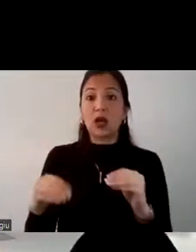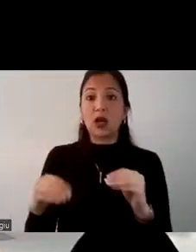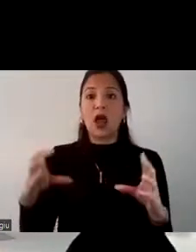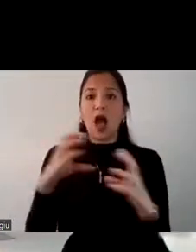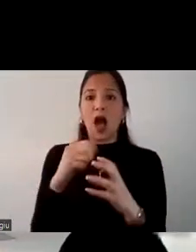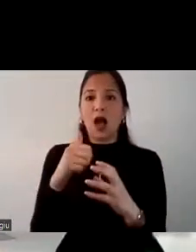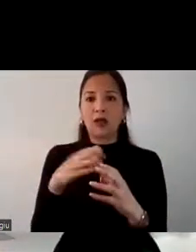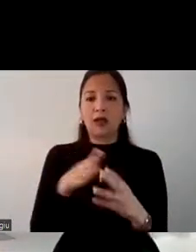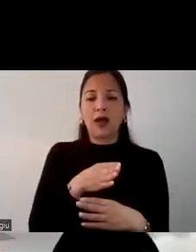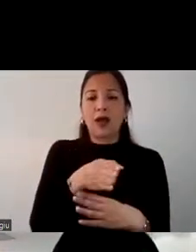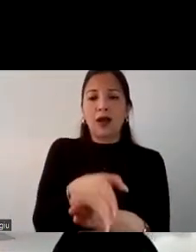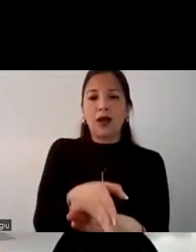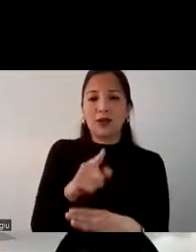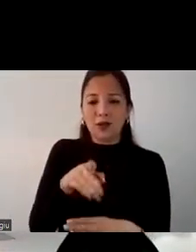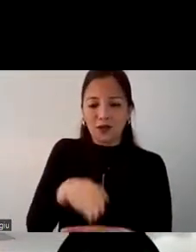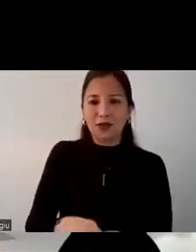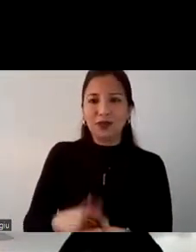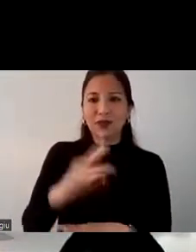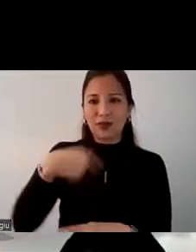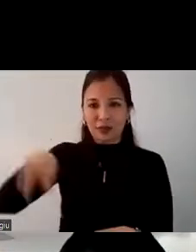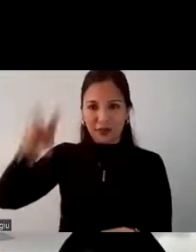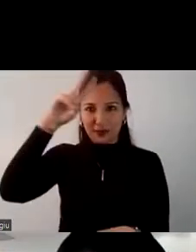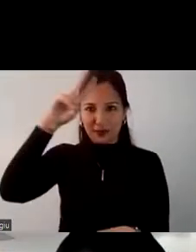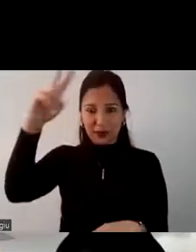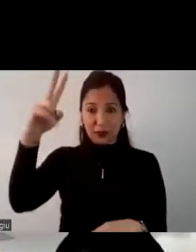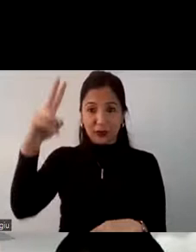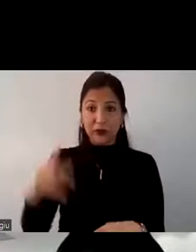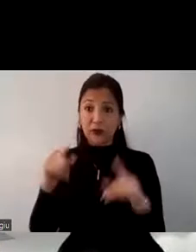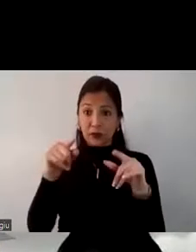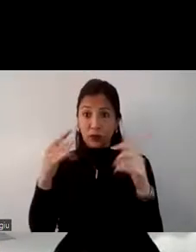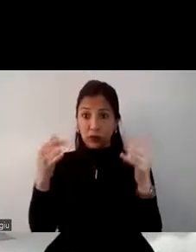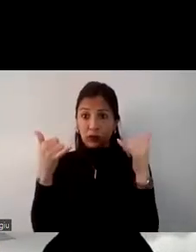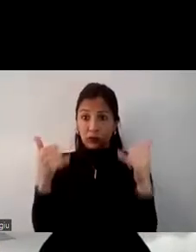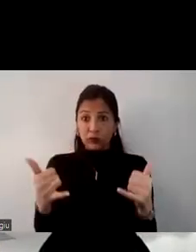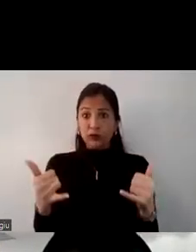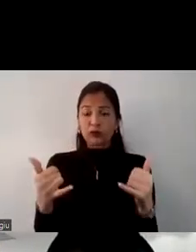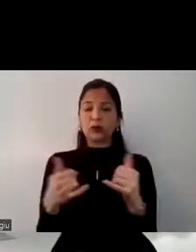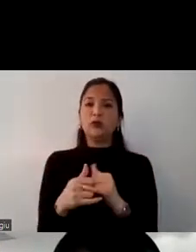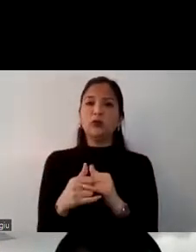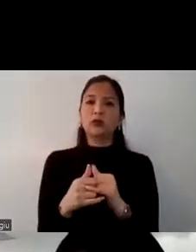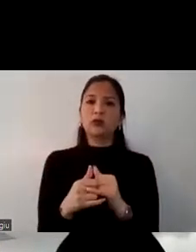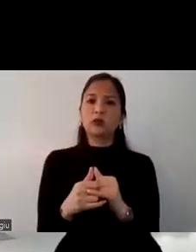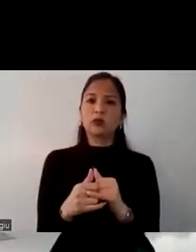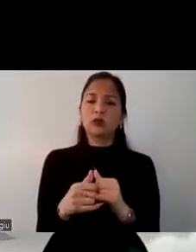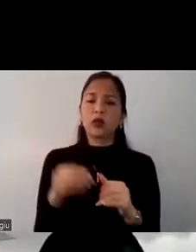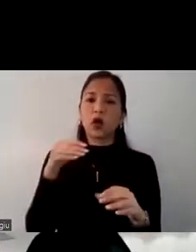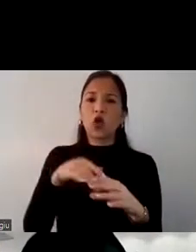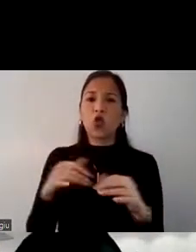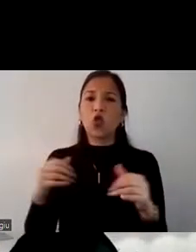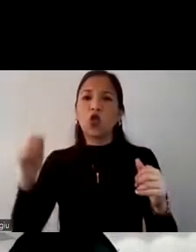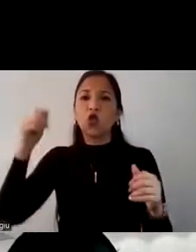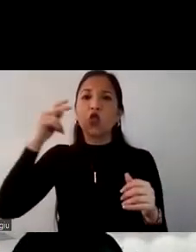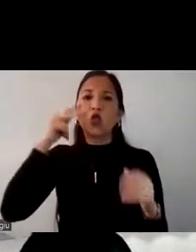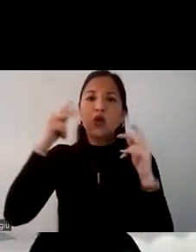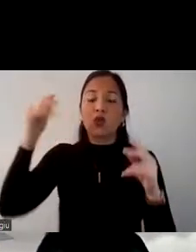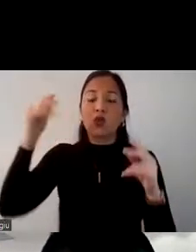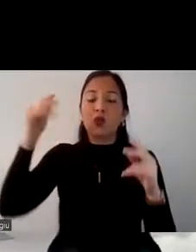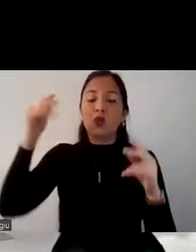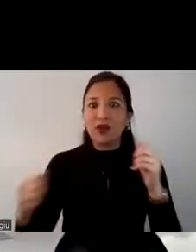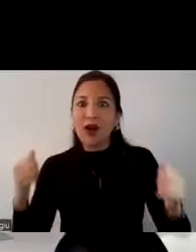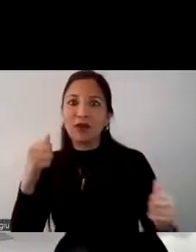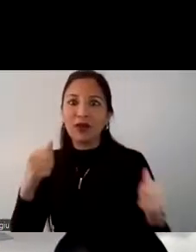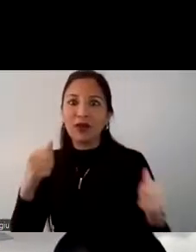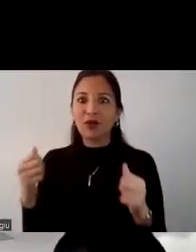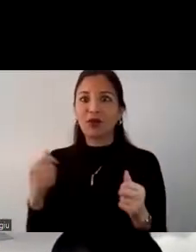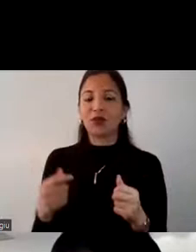hacia el punto de Perú. Ahora, también, si bien es cierto, también lo podemos hacer con turismo de aventura. Contamos con las herramientas, contamos